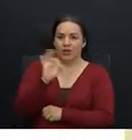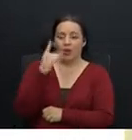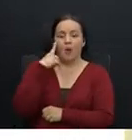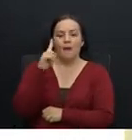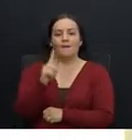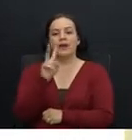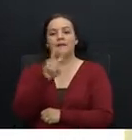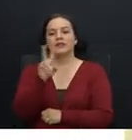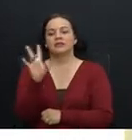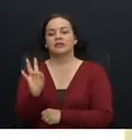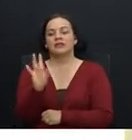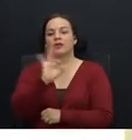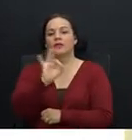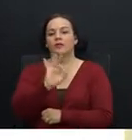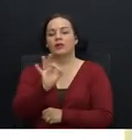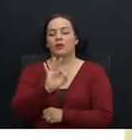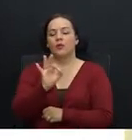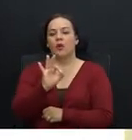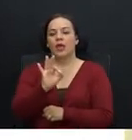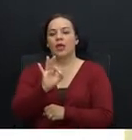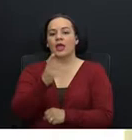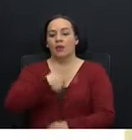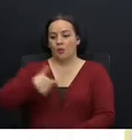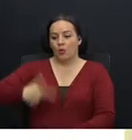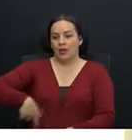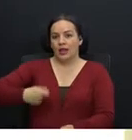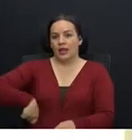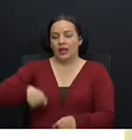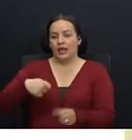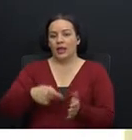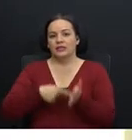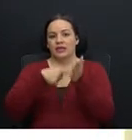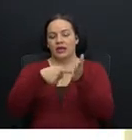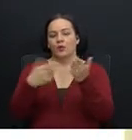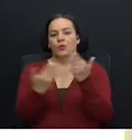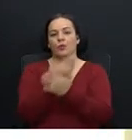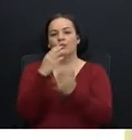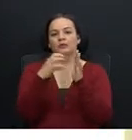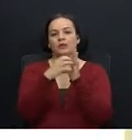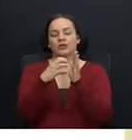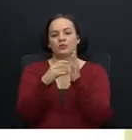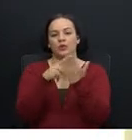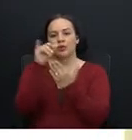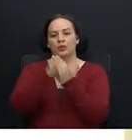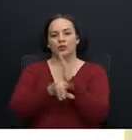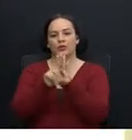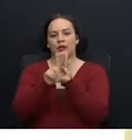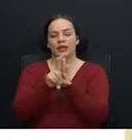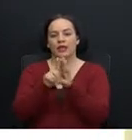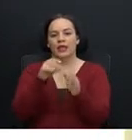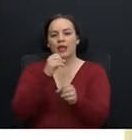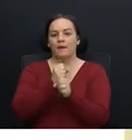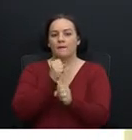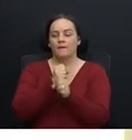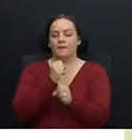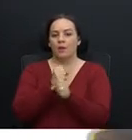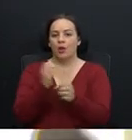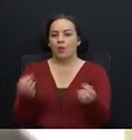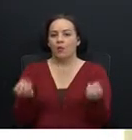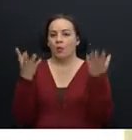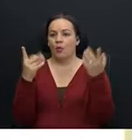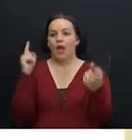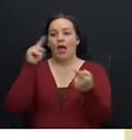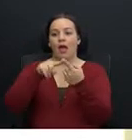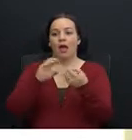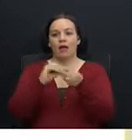27 de febrero el Poder Ejecutivo entregaría el nuevo texto del proyecto de ley de empleo público. Pero a la